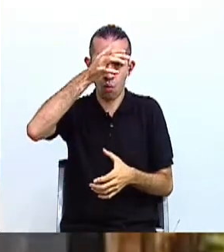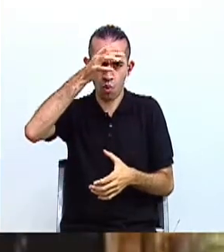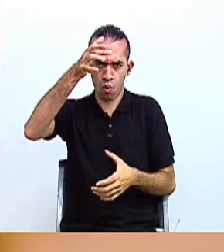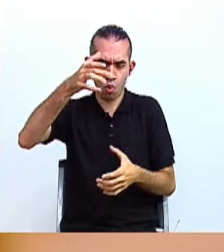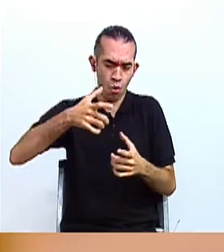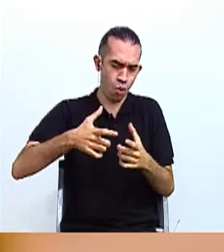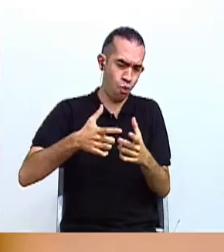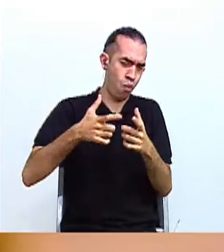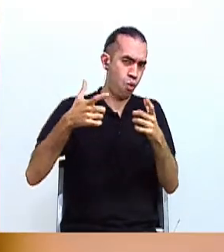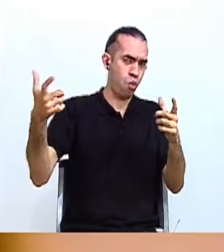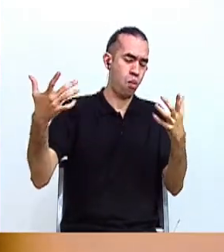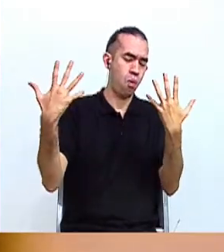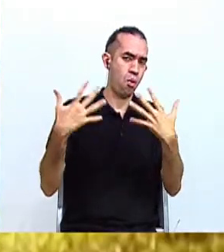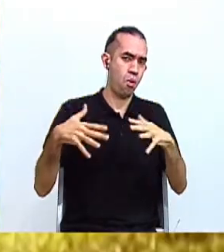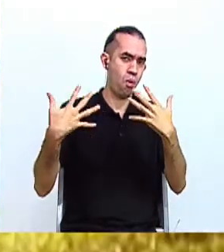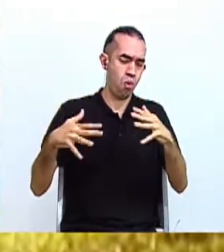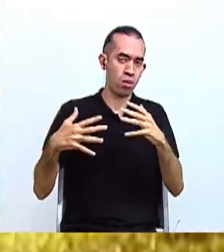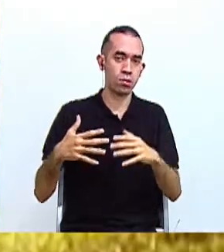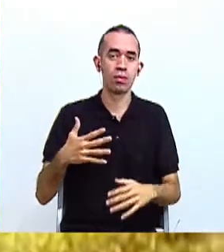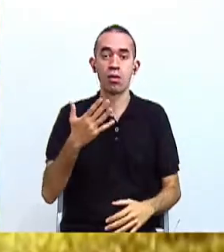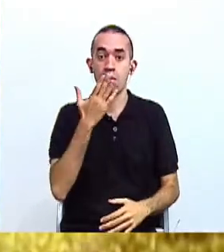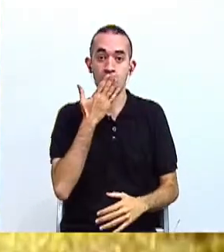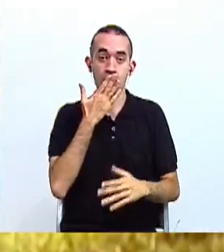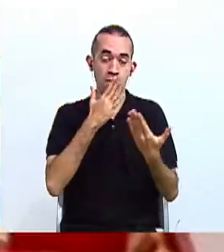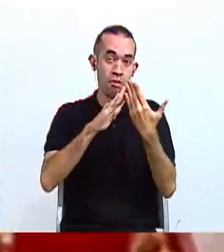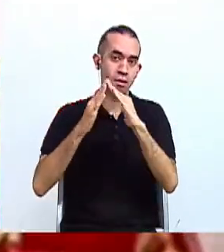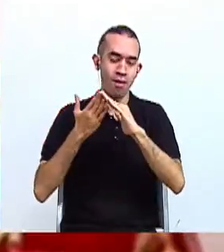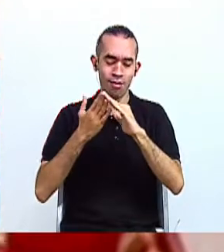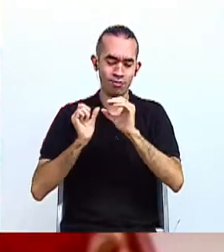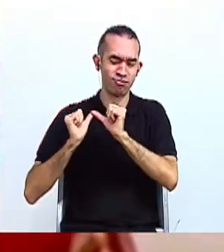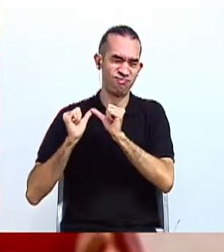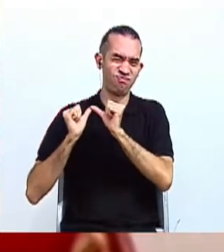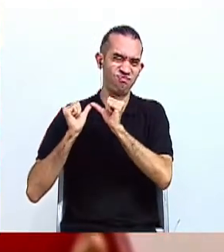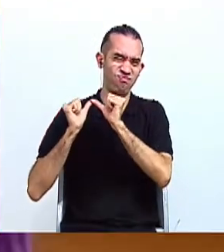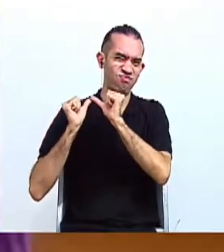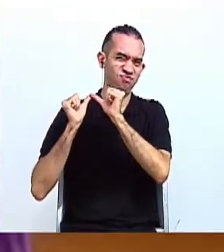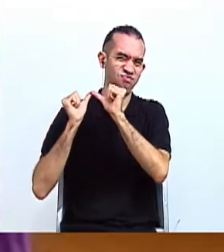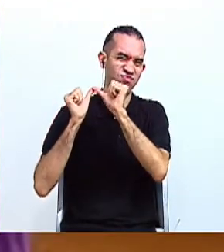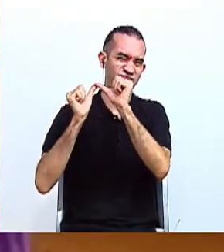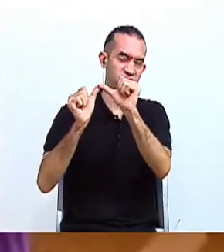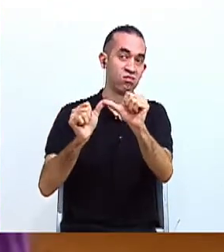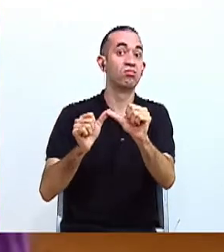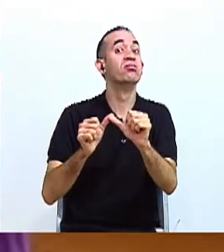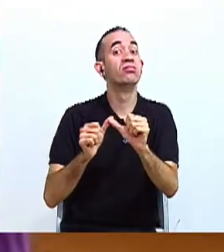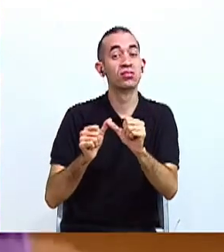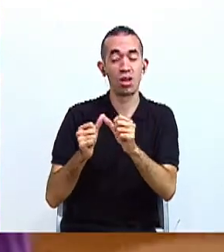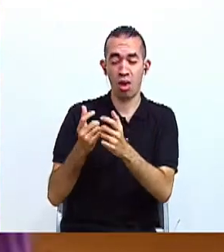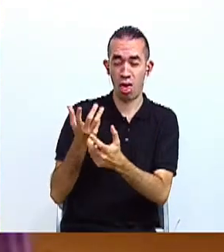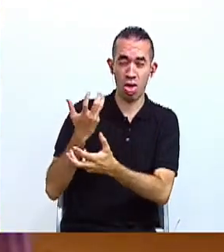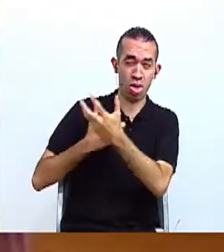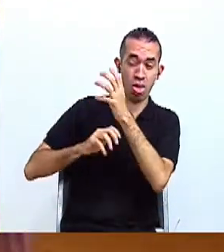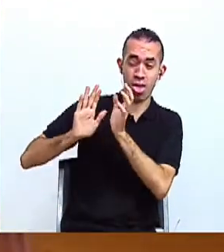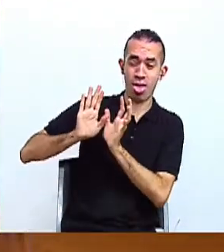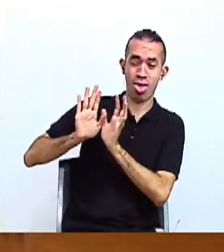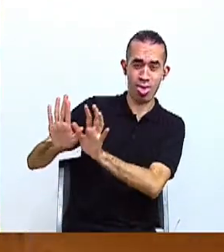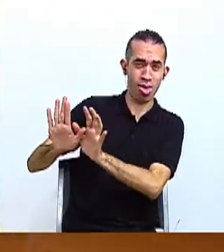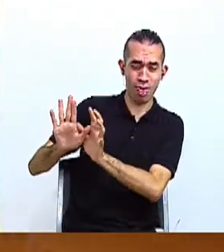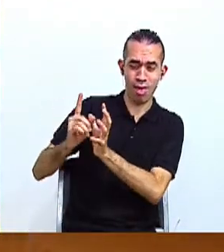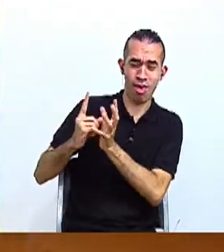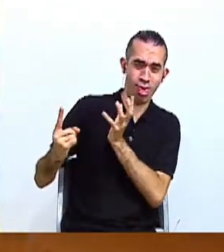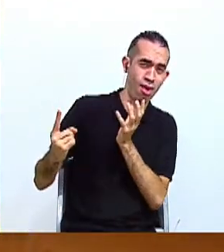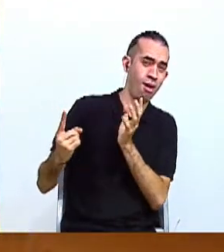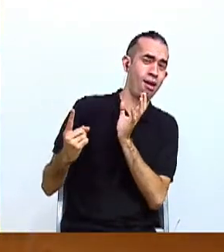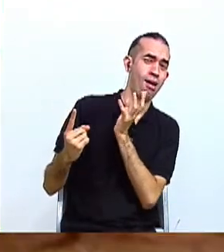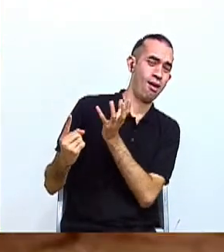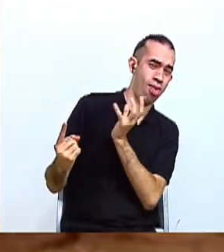Los pueblos indígenas viven y sobreviven a pesar de la exclusión que han sufrido durante siglos. Las